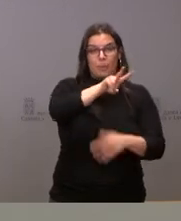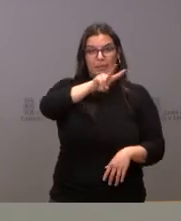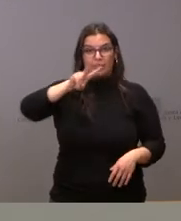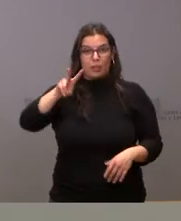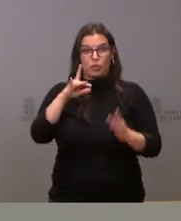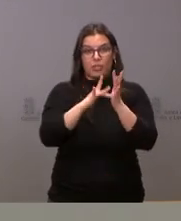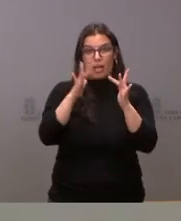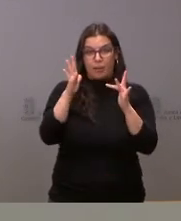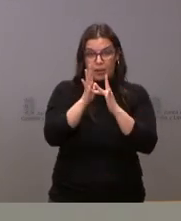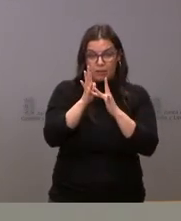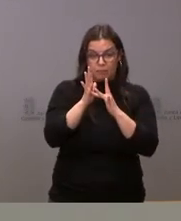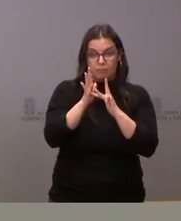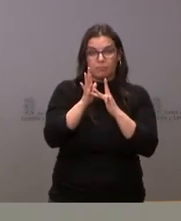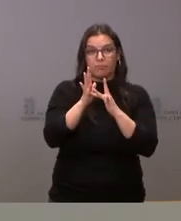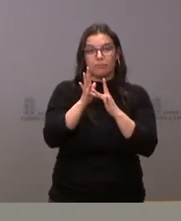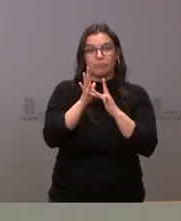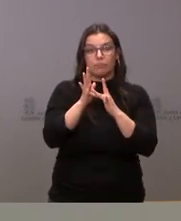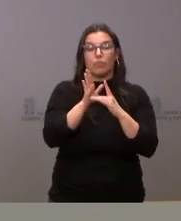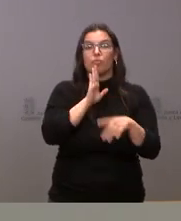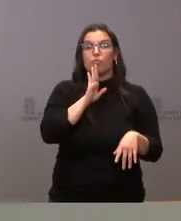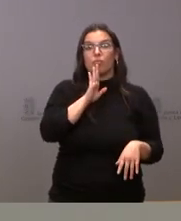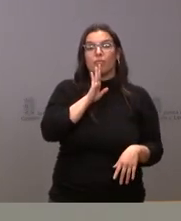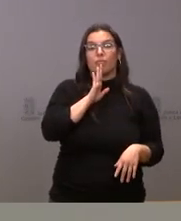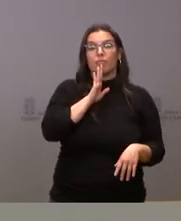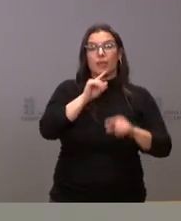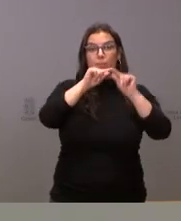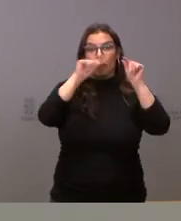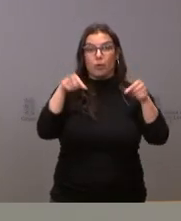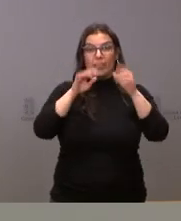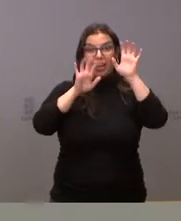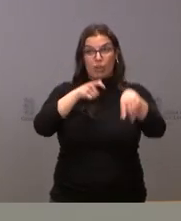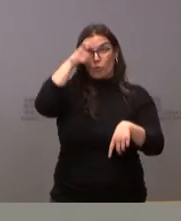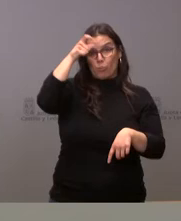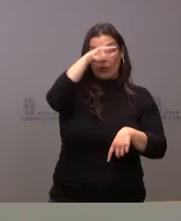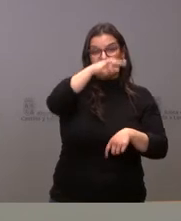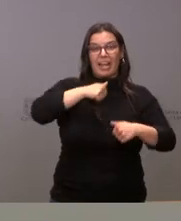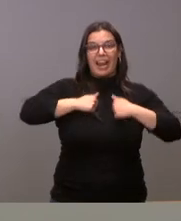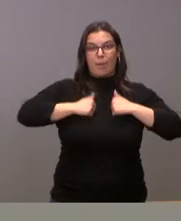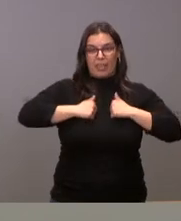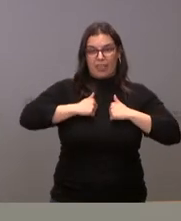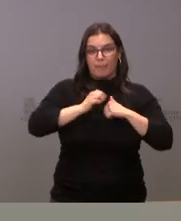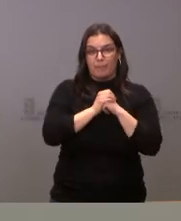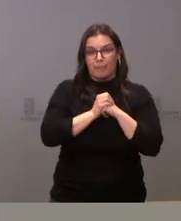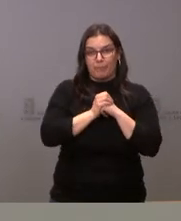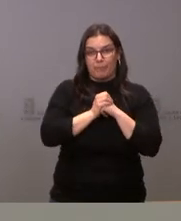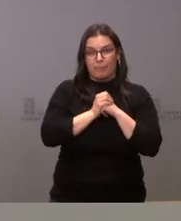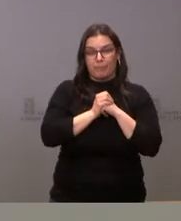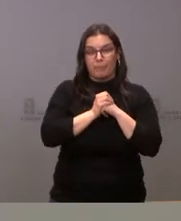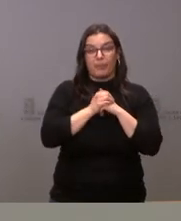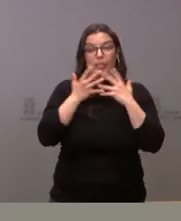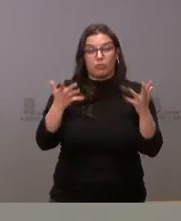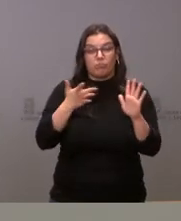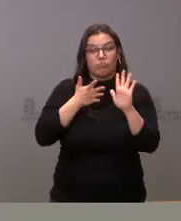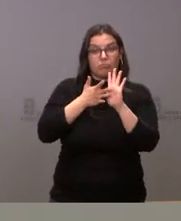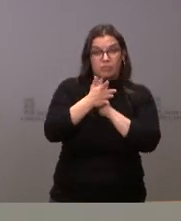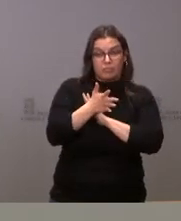de abril en la localidad leonesa de La Bañeza. Procedemos, por tanto, a una nueva edición.